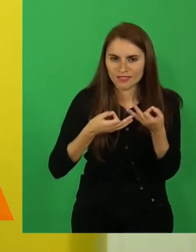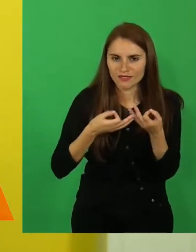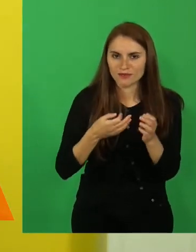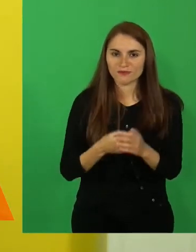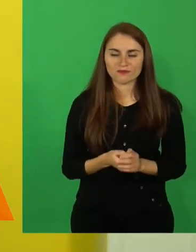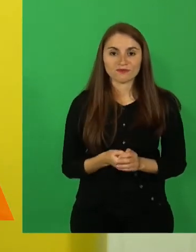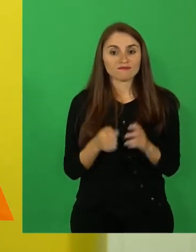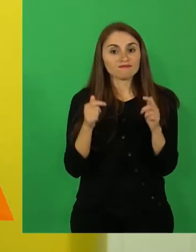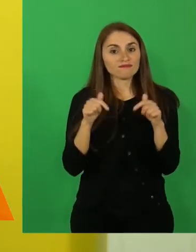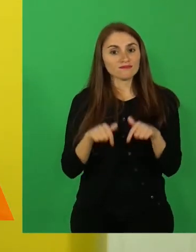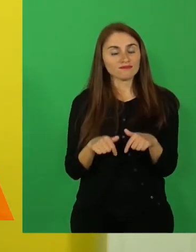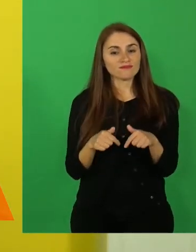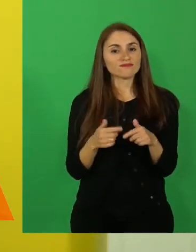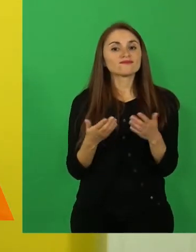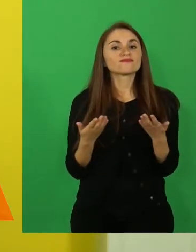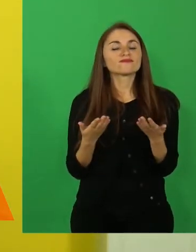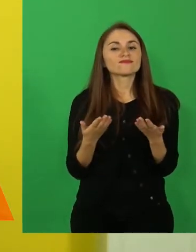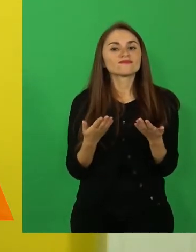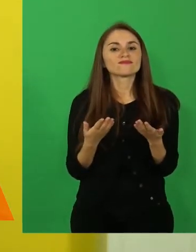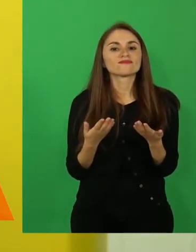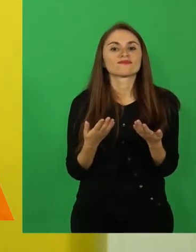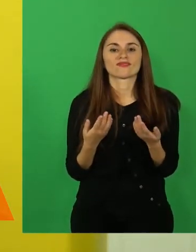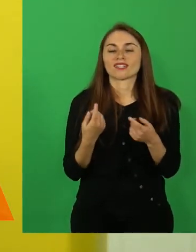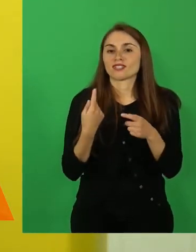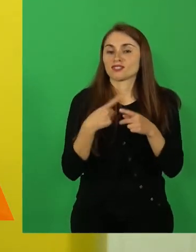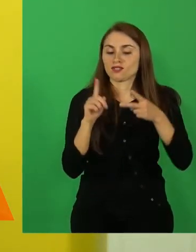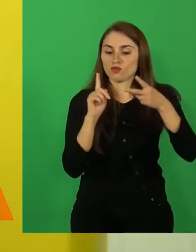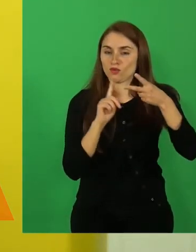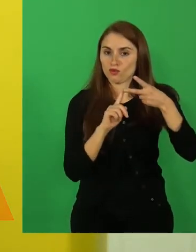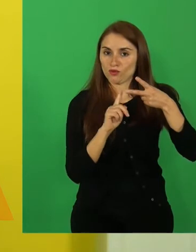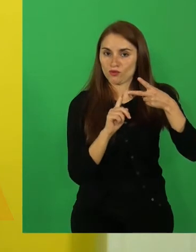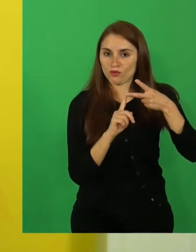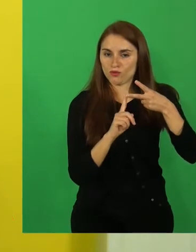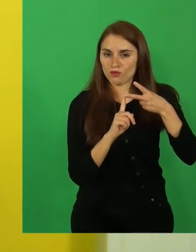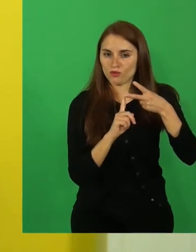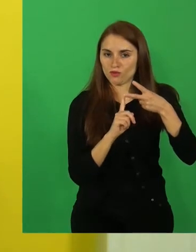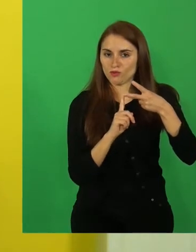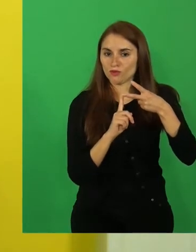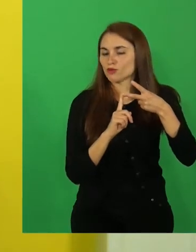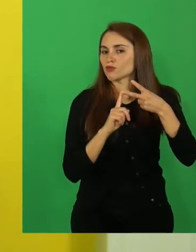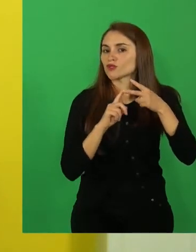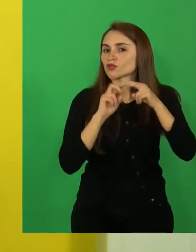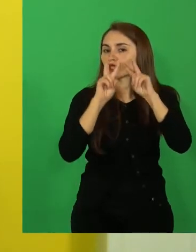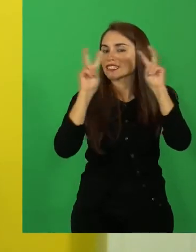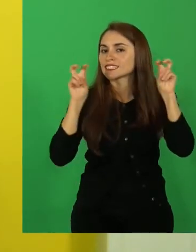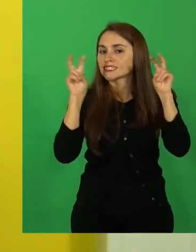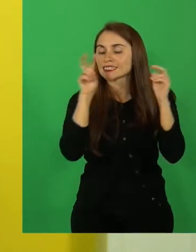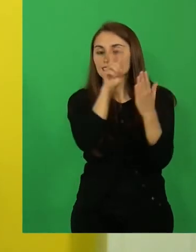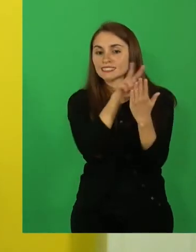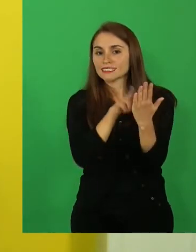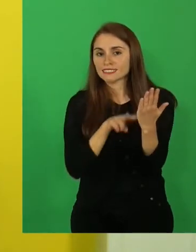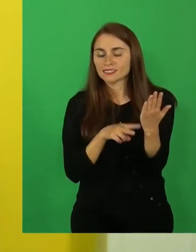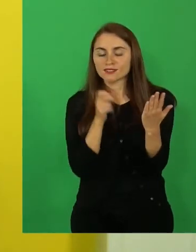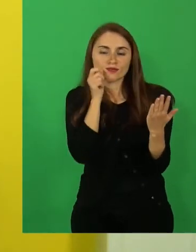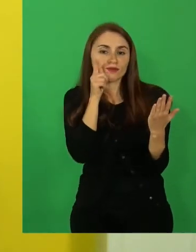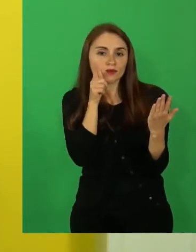vamos ahora a hablar del segundo tipo de texto, que es